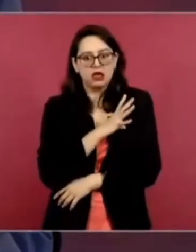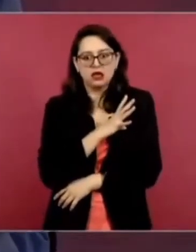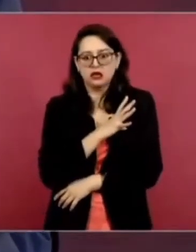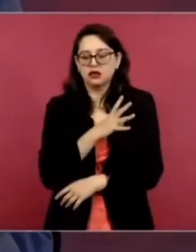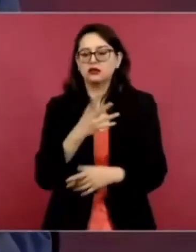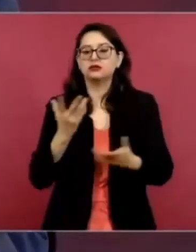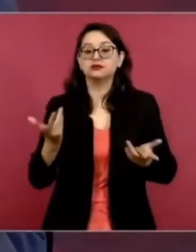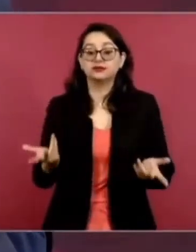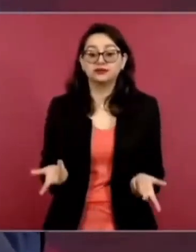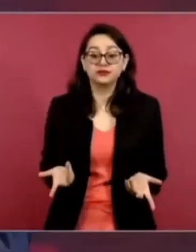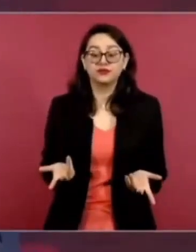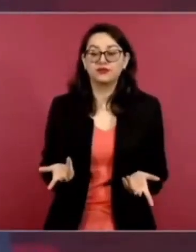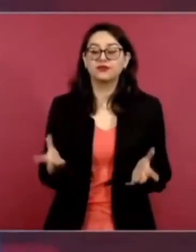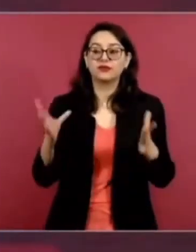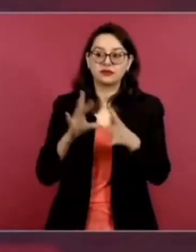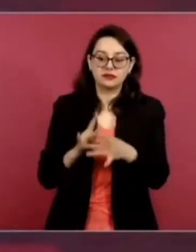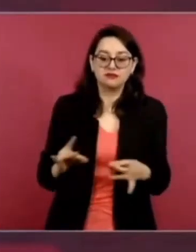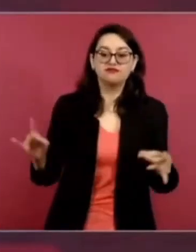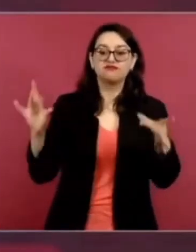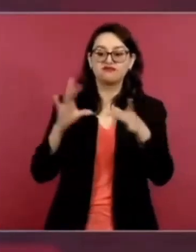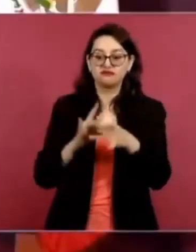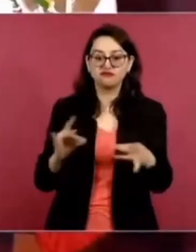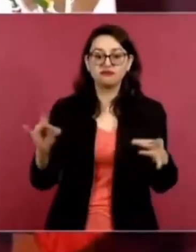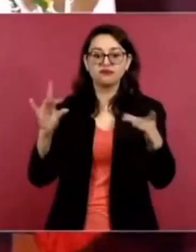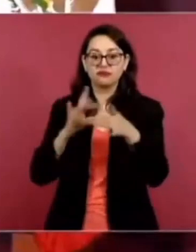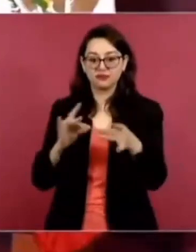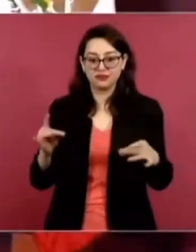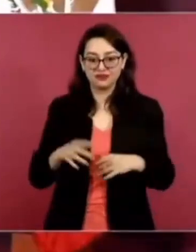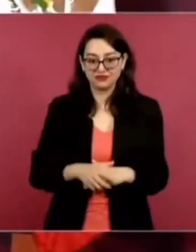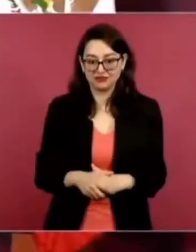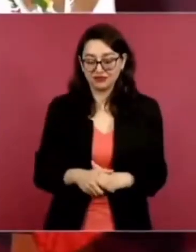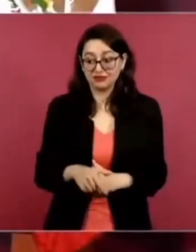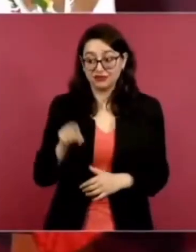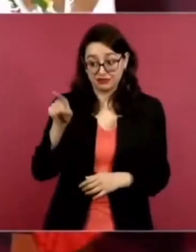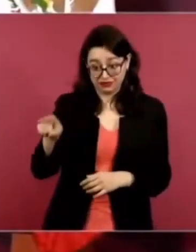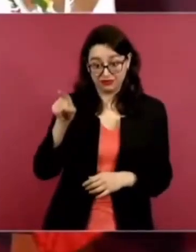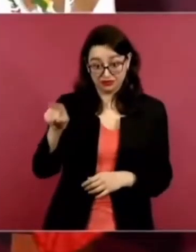Chicoche tiene una canción que dice ya lo dijo el licenciado